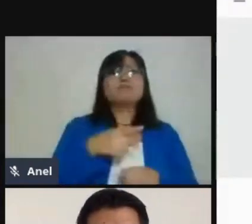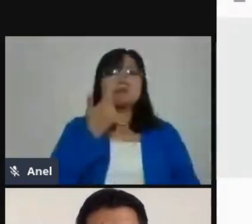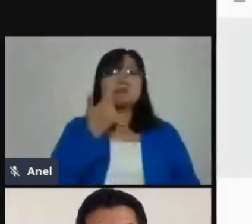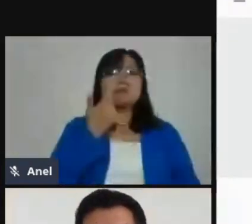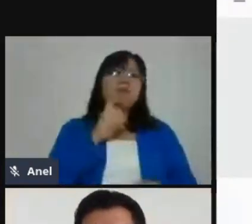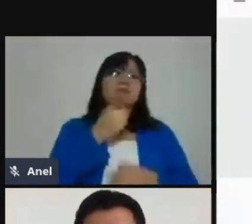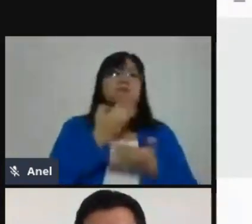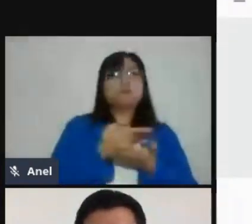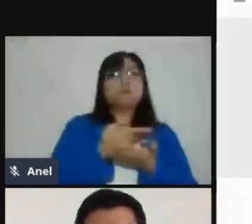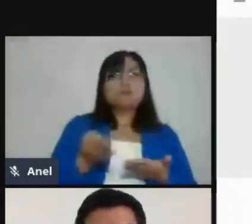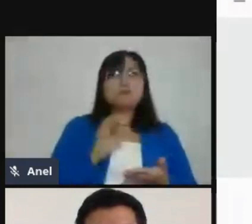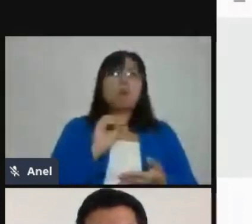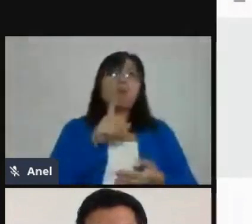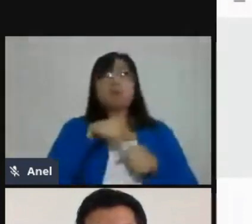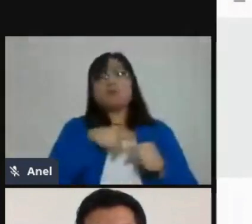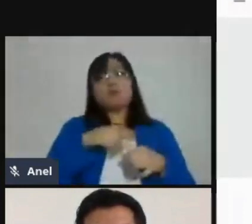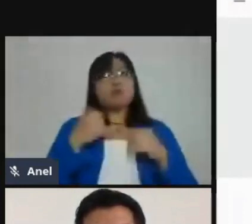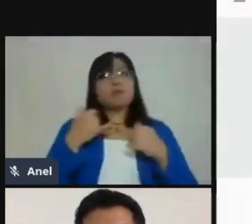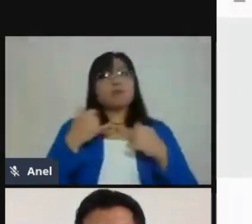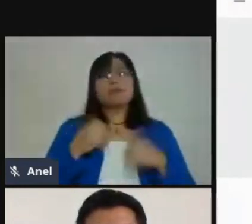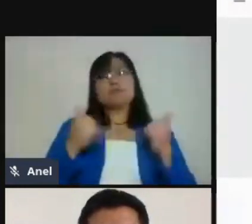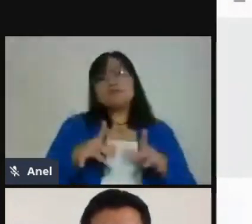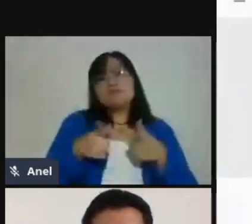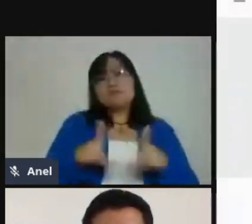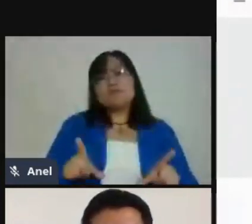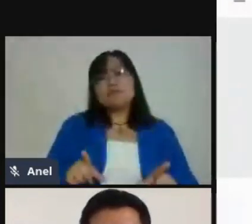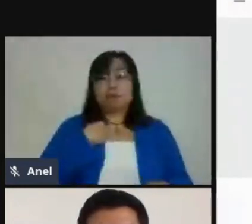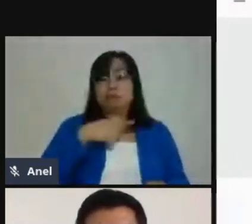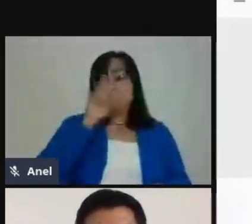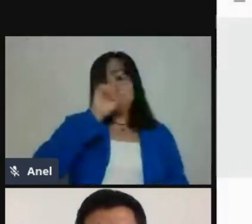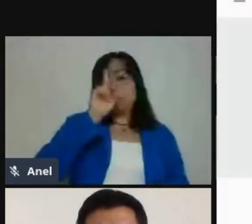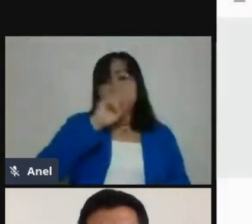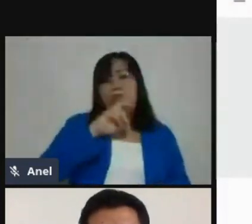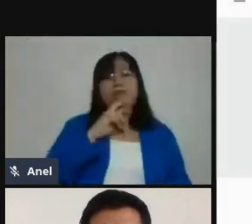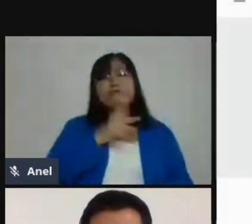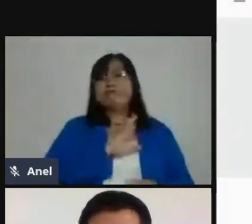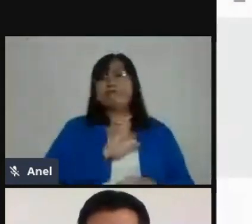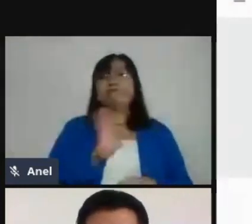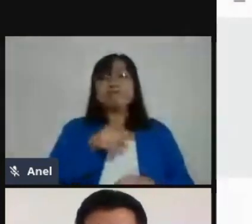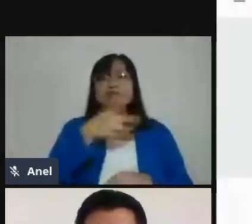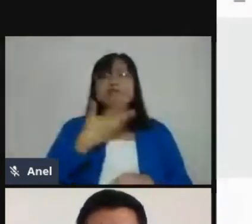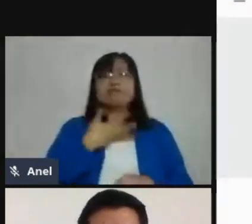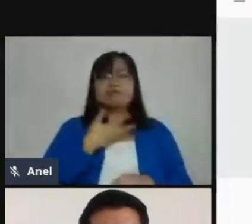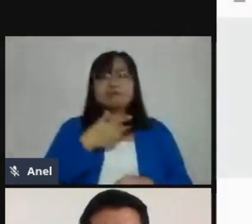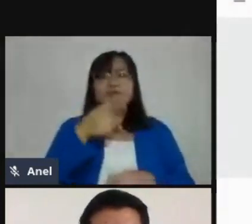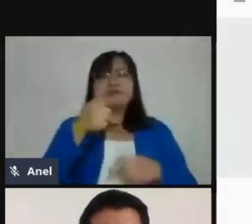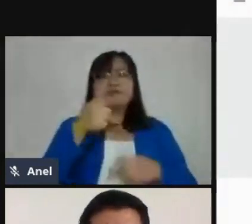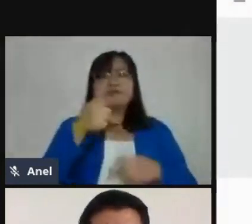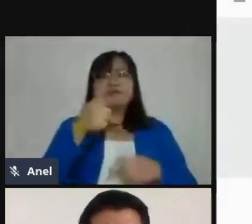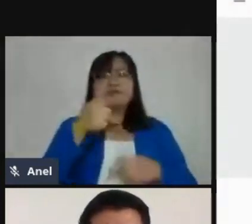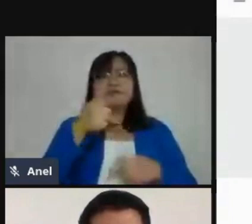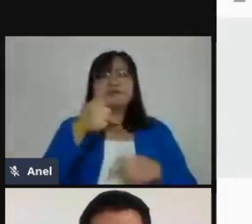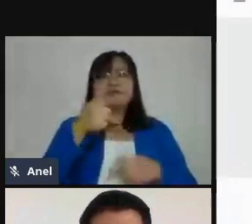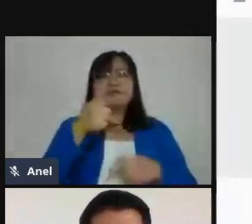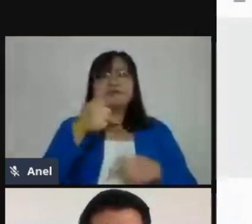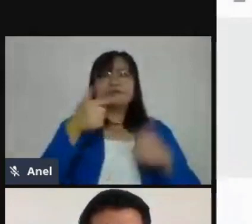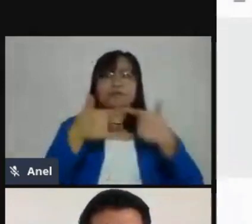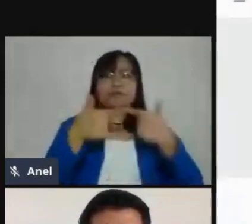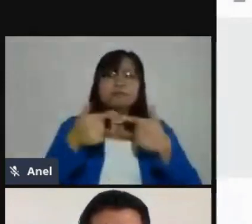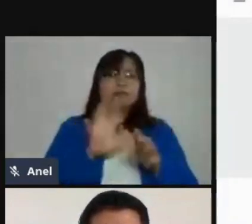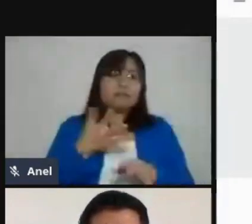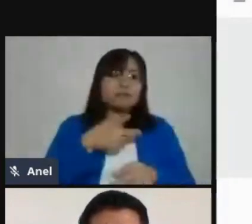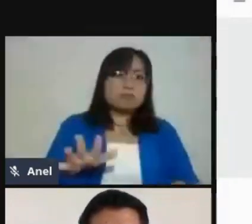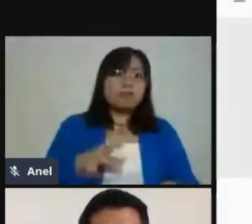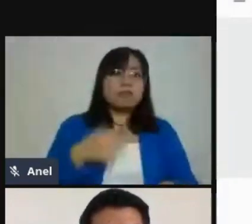les recomiendo es, de entrada, utilizar una plantilla de las que ya nos ofrece Google. Eso facilita la información y podemos ir